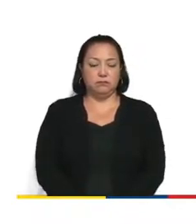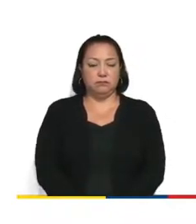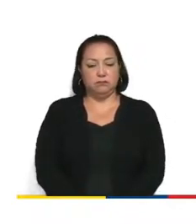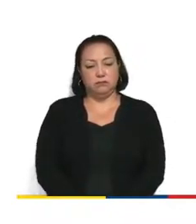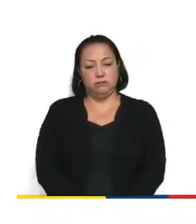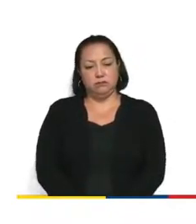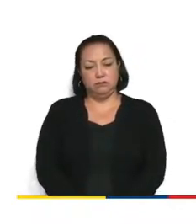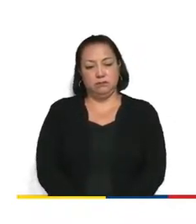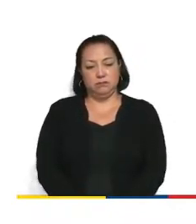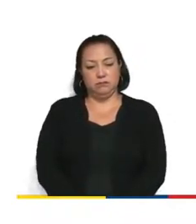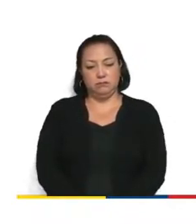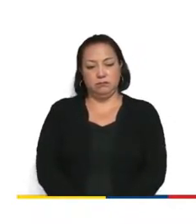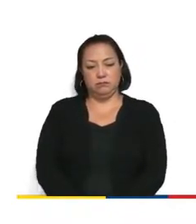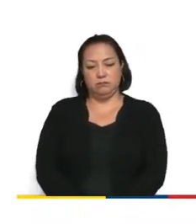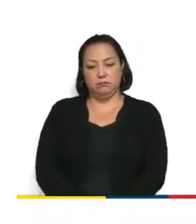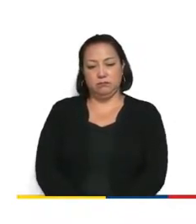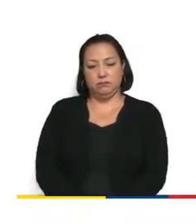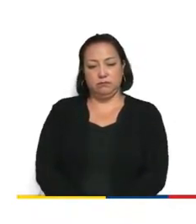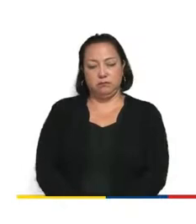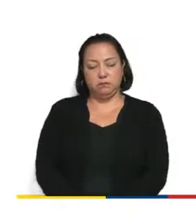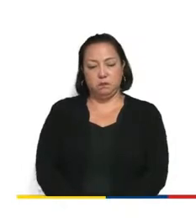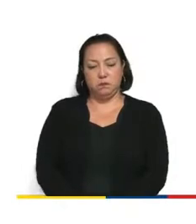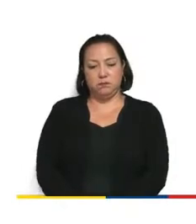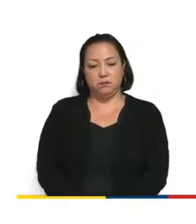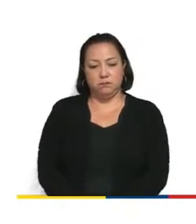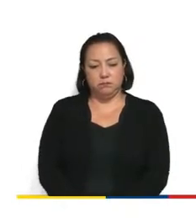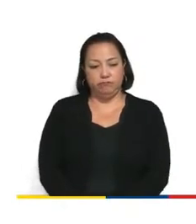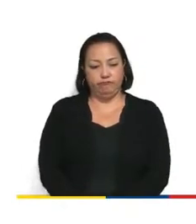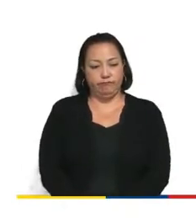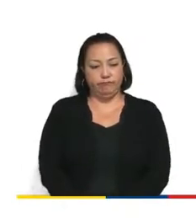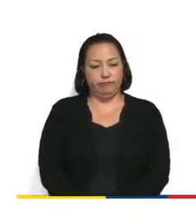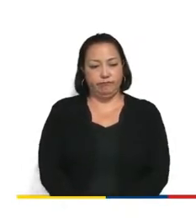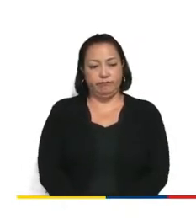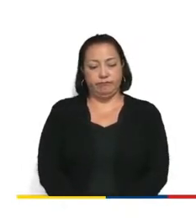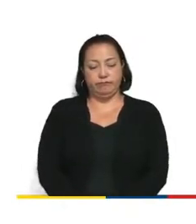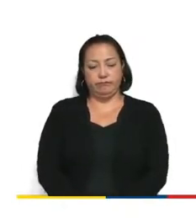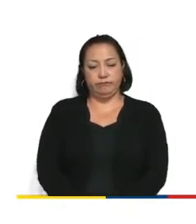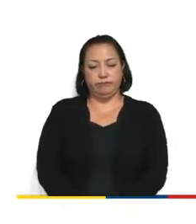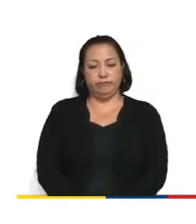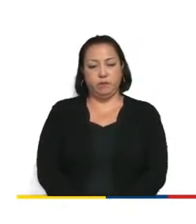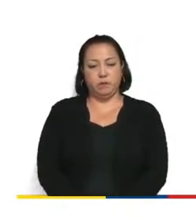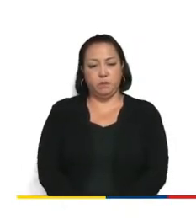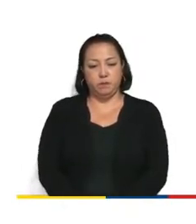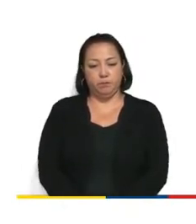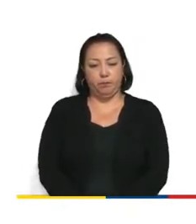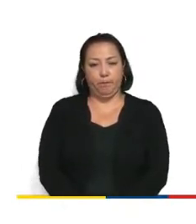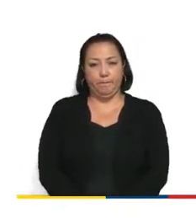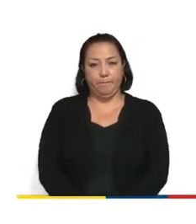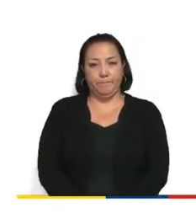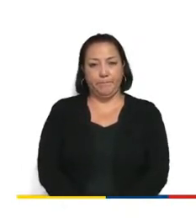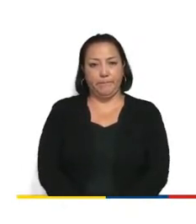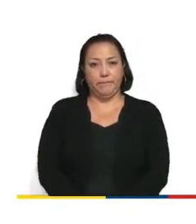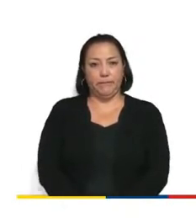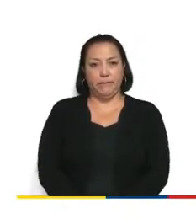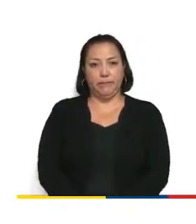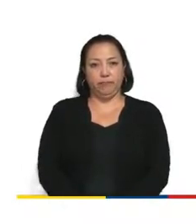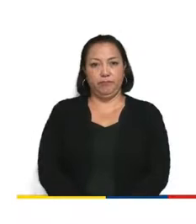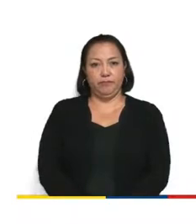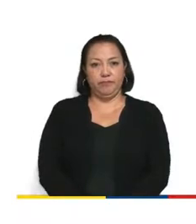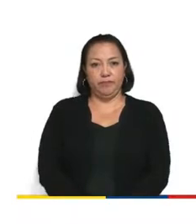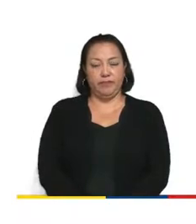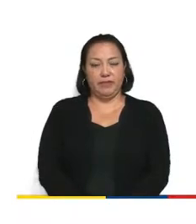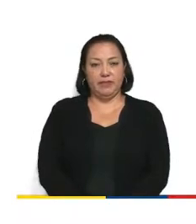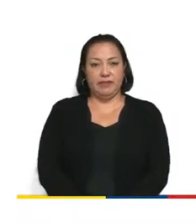usuarios para el mismo precio, pero aplicación agnóstico, así que el usuario puede elegir cómo usar el internet.